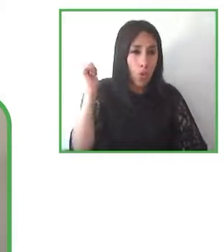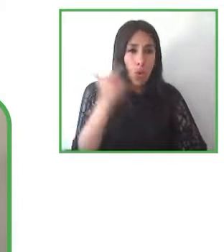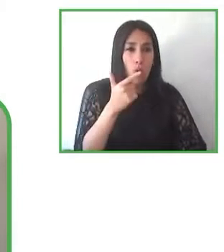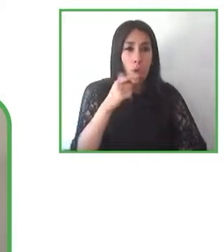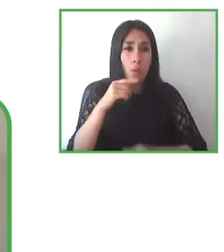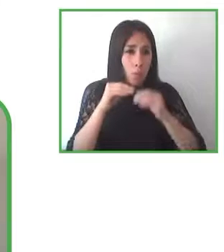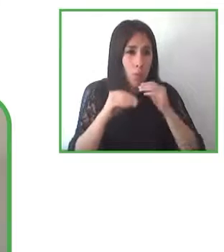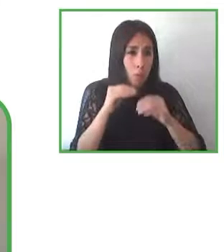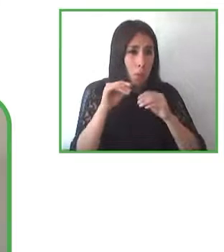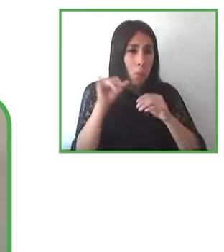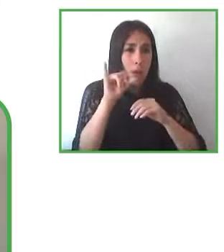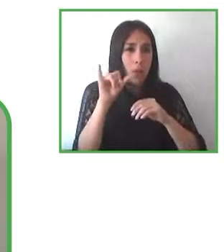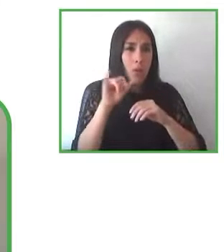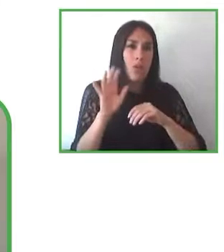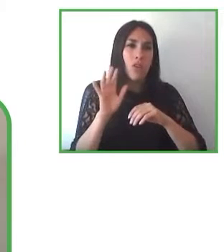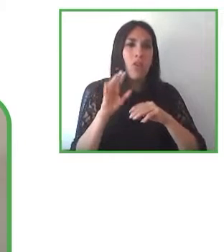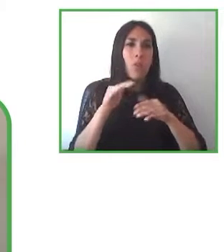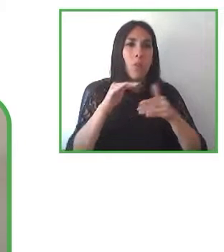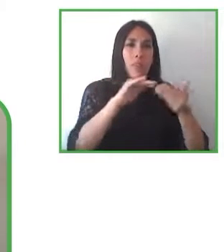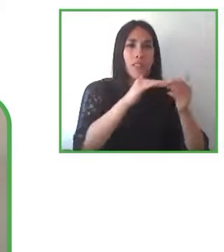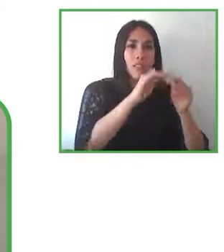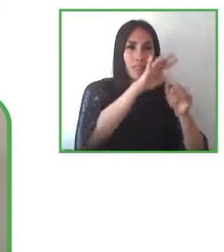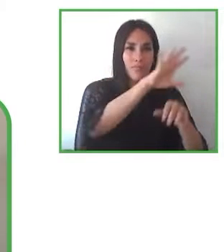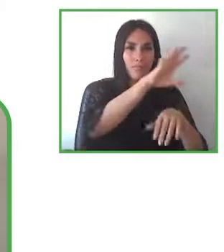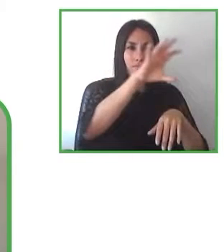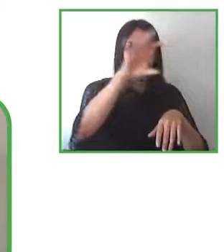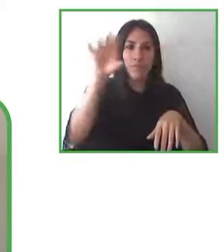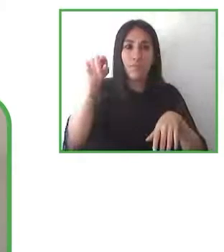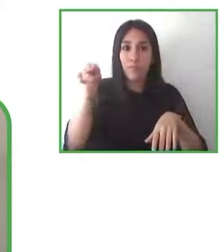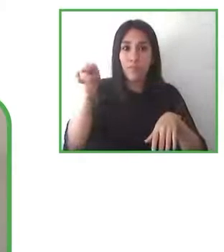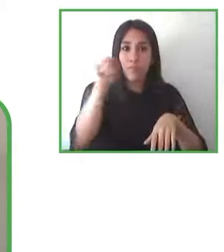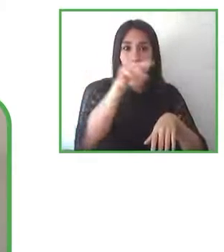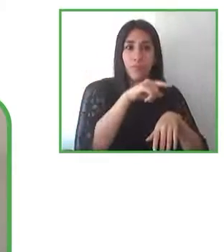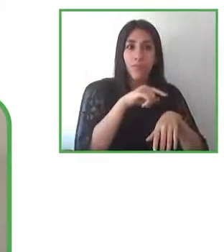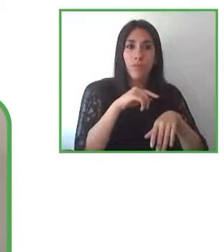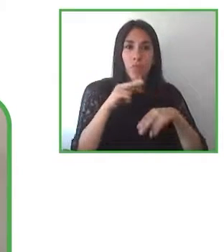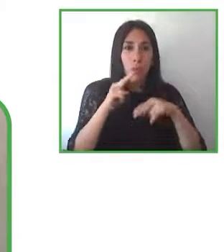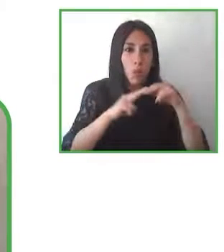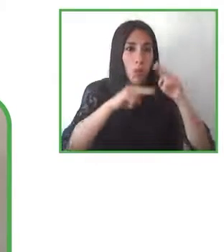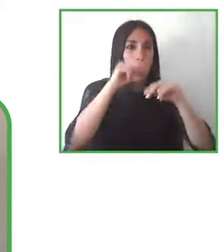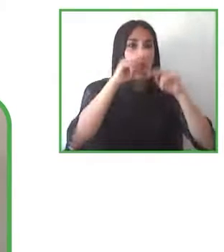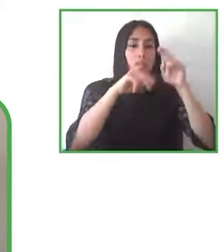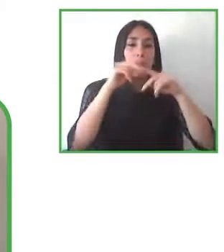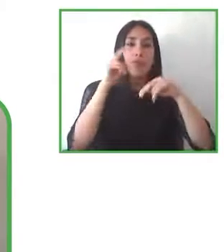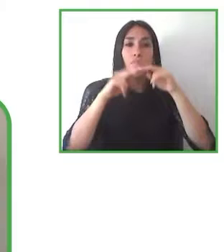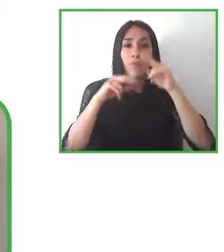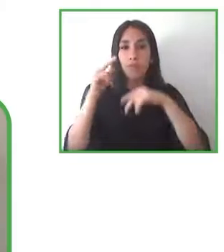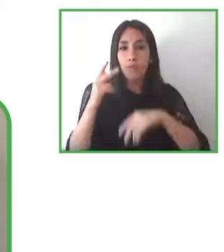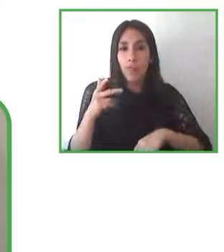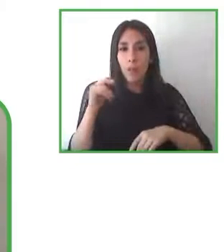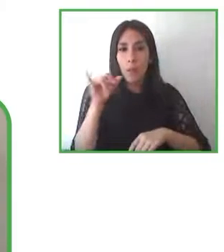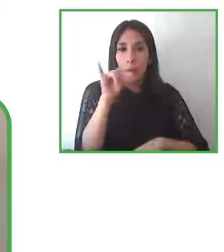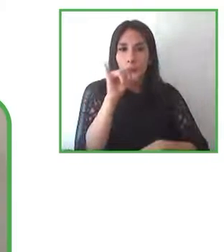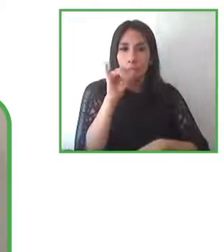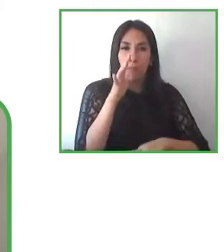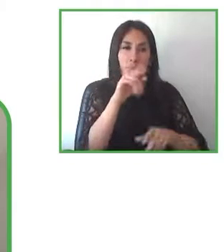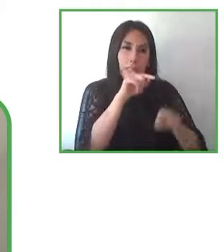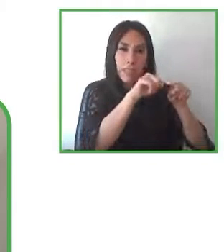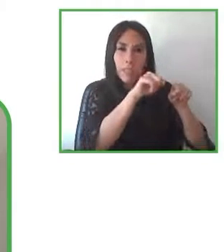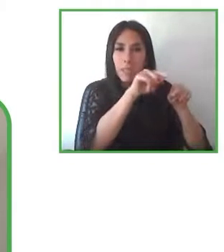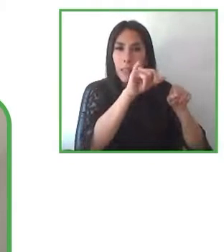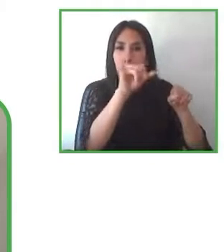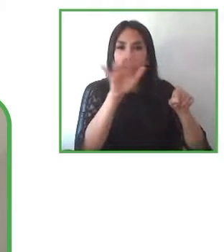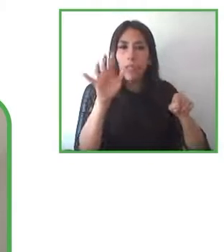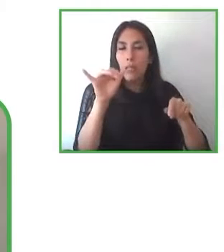están configuradas un poco de manera similar en toda la región con lo cual por eso sí hemos podido no